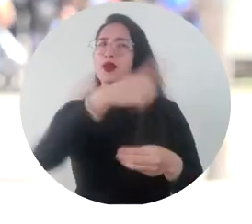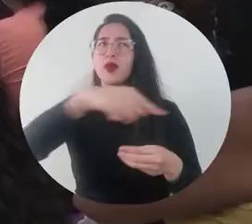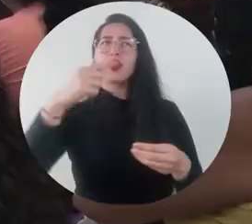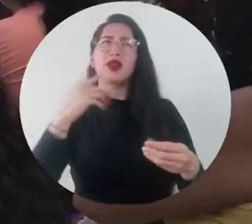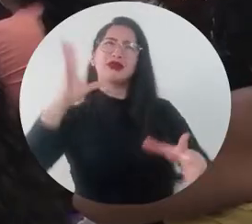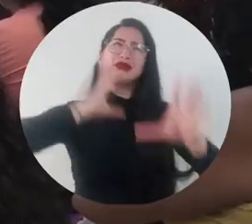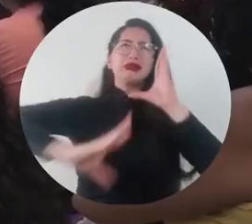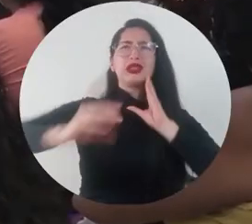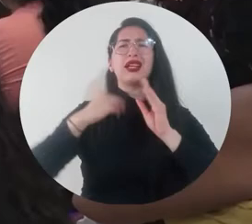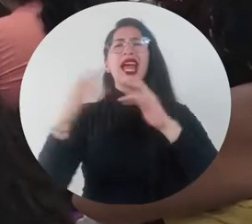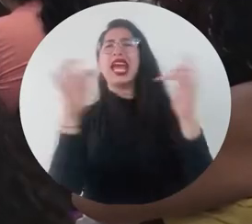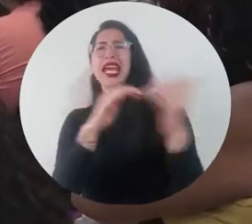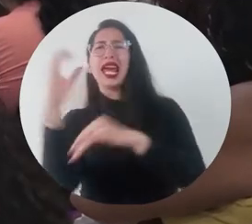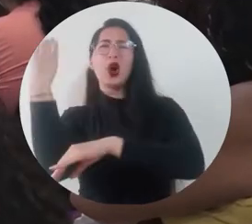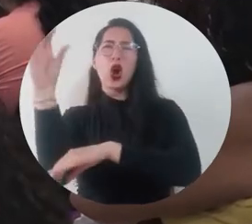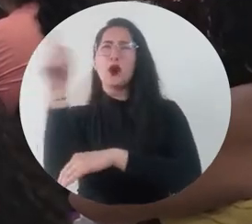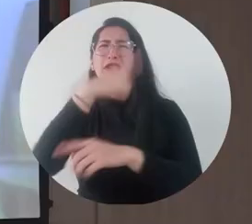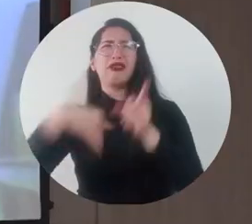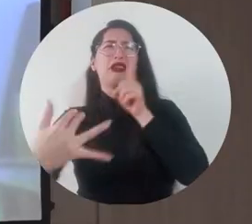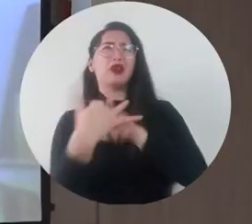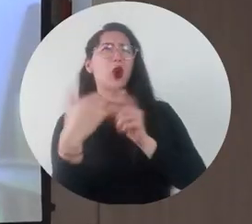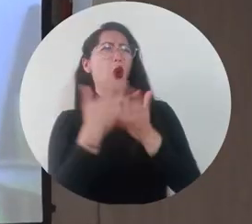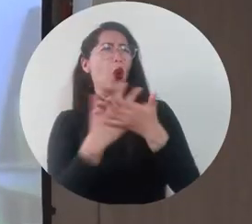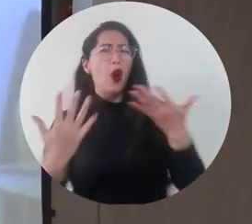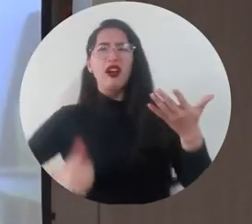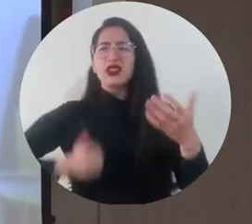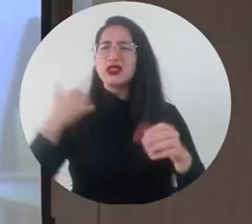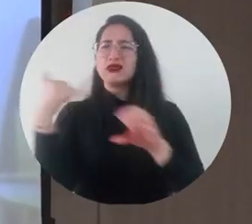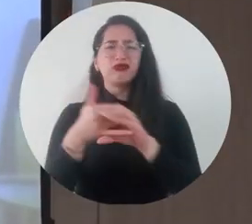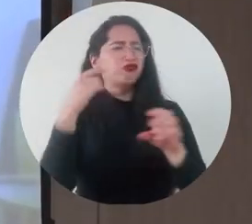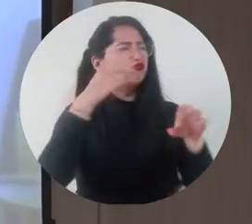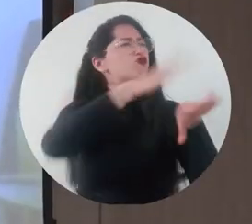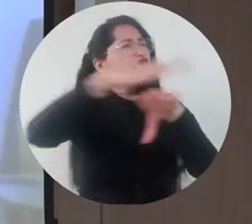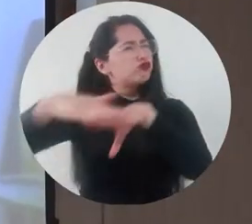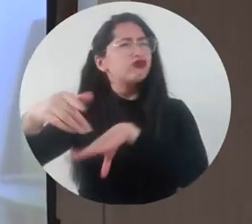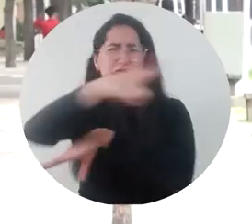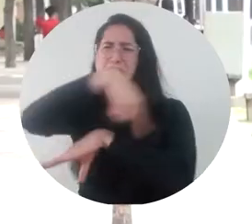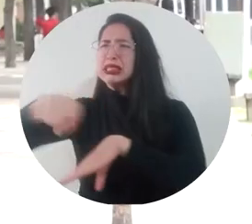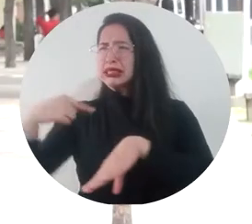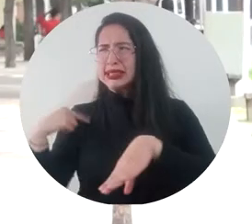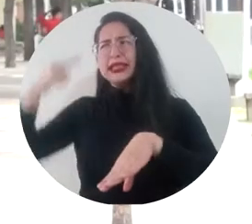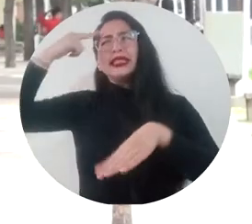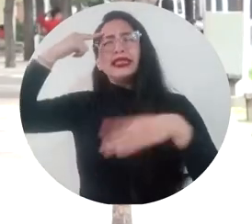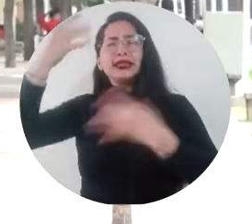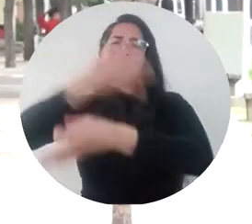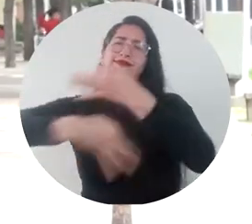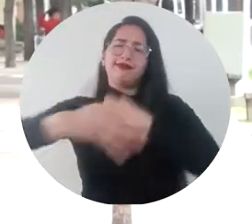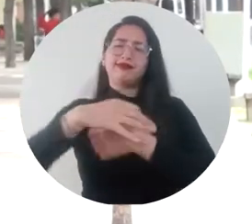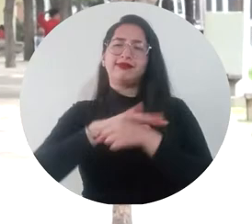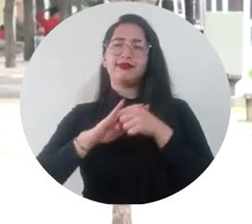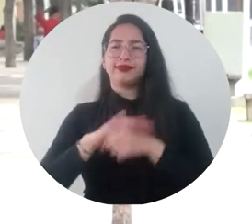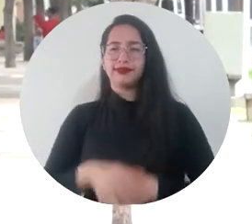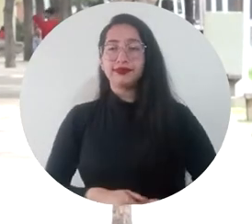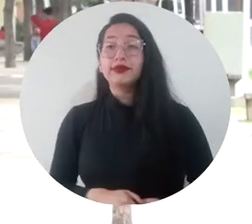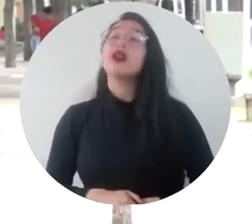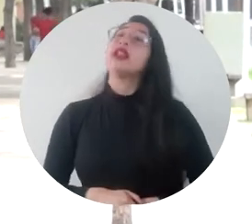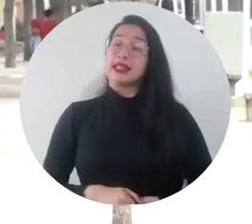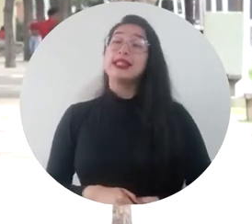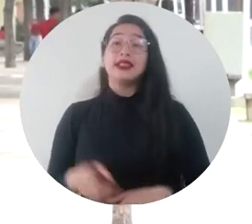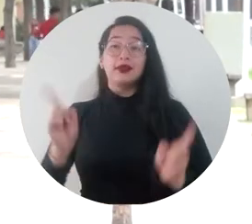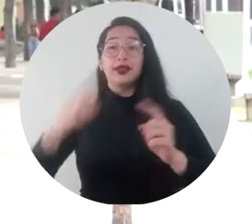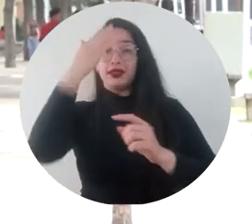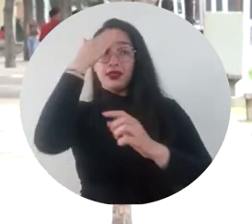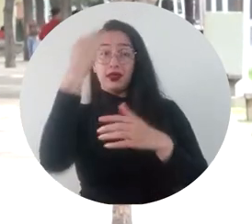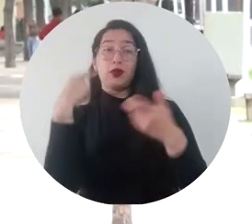lo que nosotros vivimos porque el flagelo de la guerra nos tocó Es muy importante saber que la Universidad Magdalena como principal